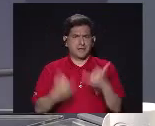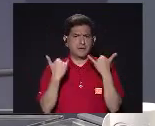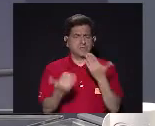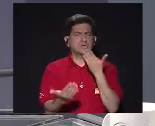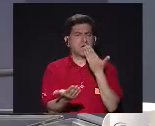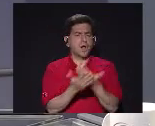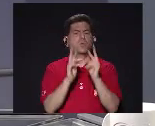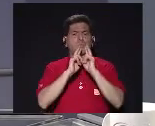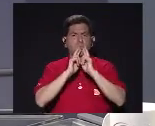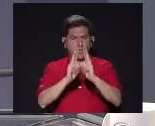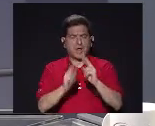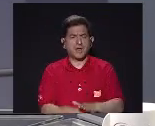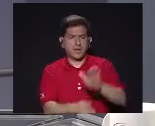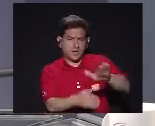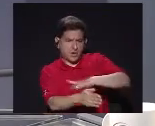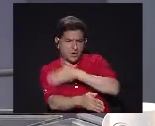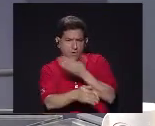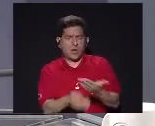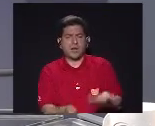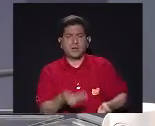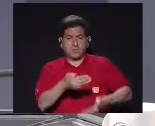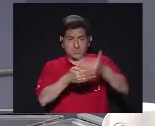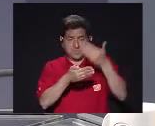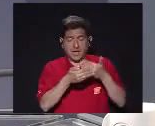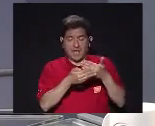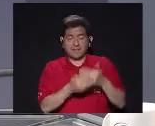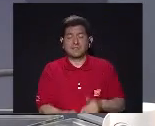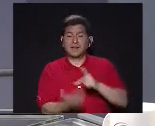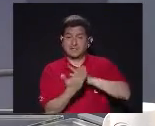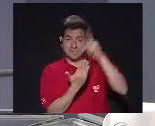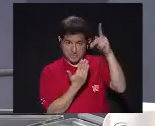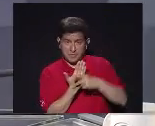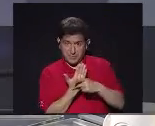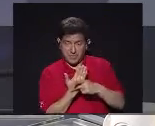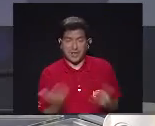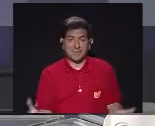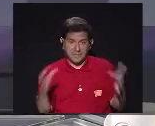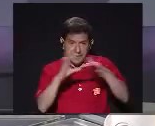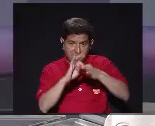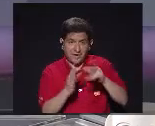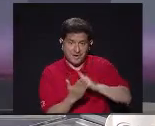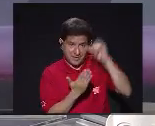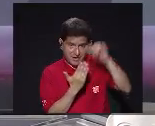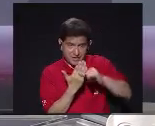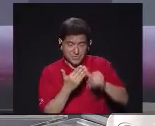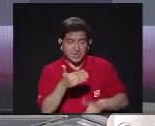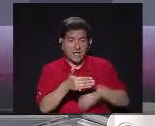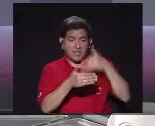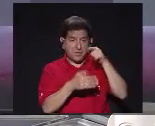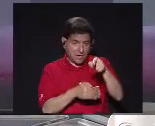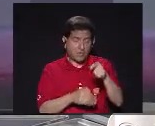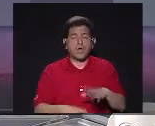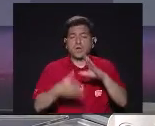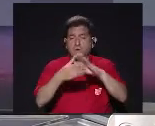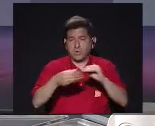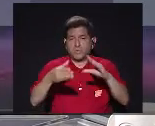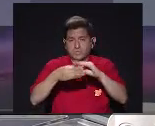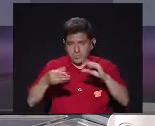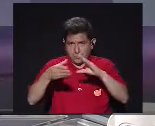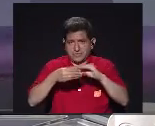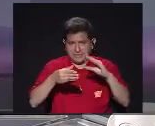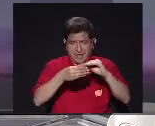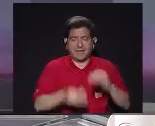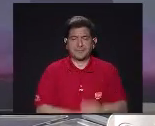buenos frutos La música que tenemos de fondo En el programa precisamente Tiene que ver con el proyecto Más tarde ellos Les van a comentar al